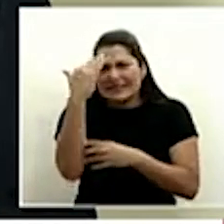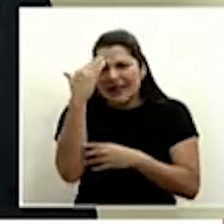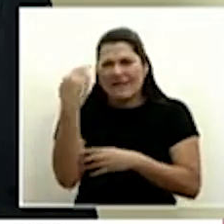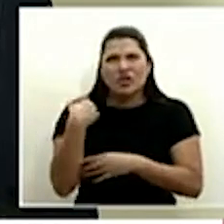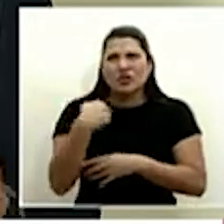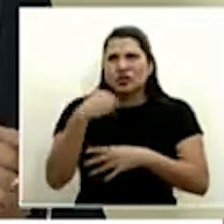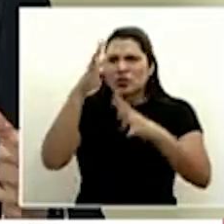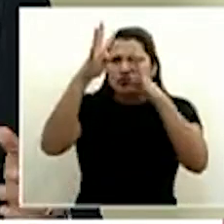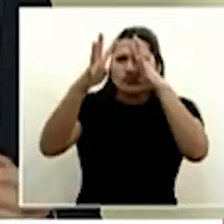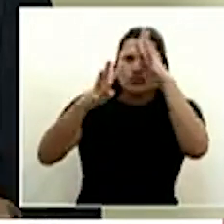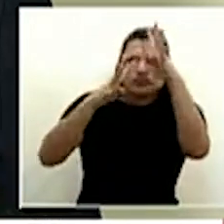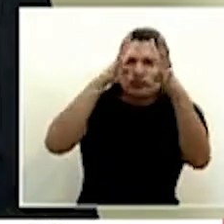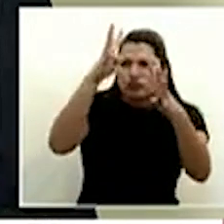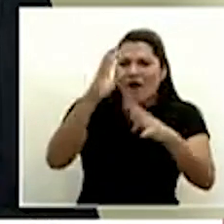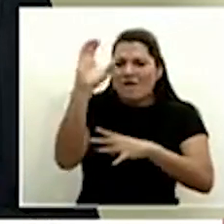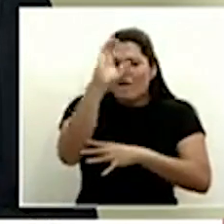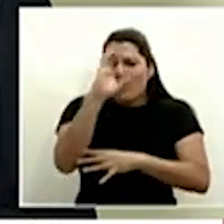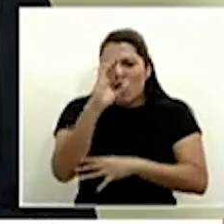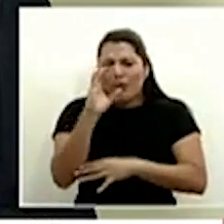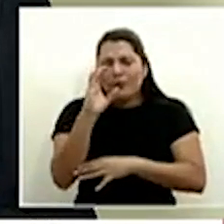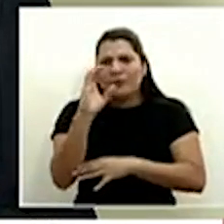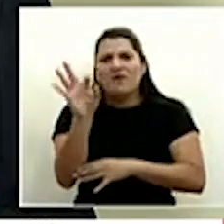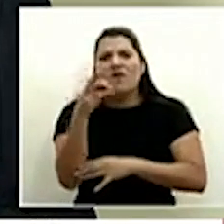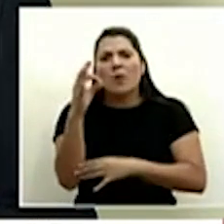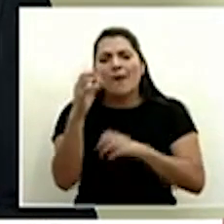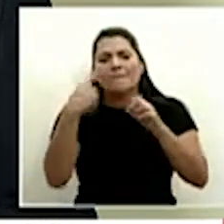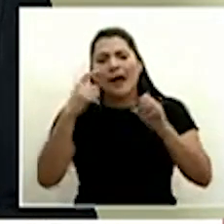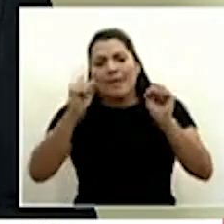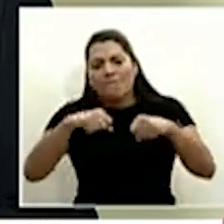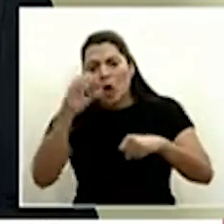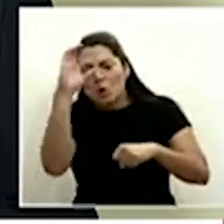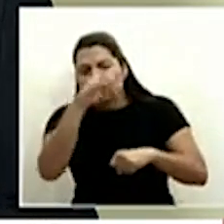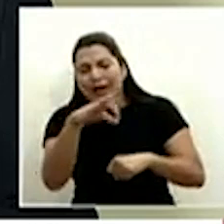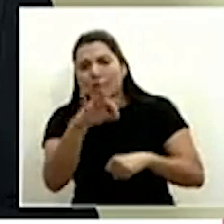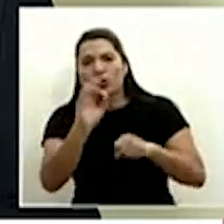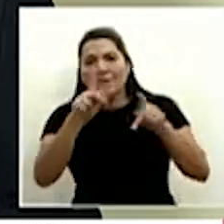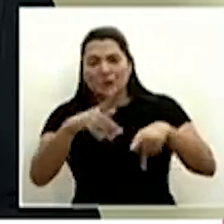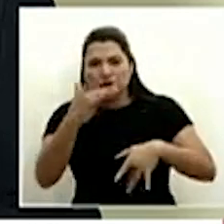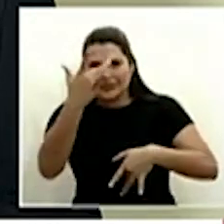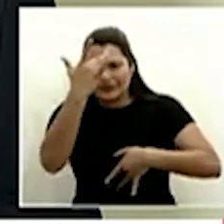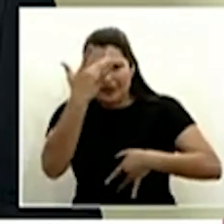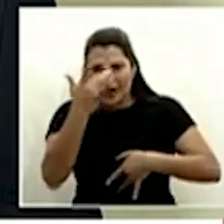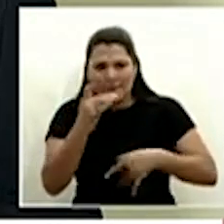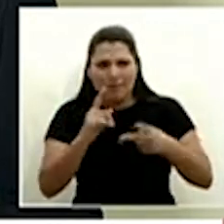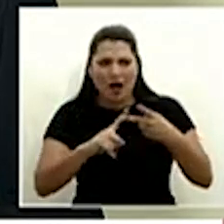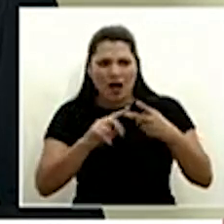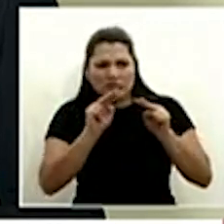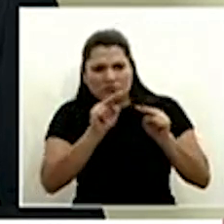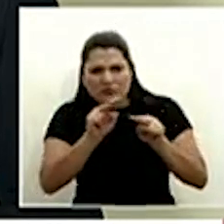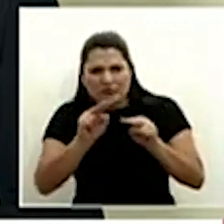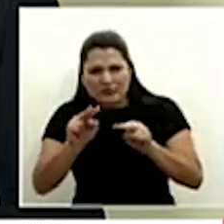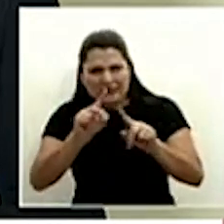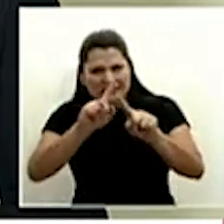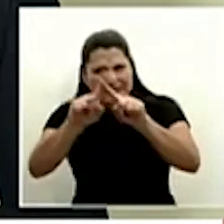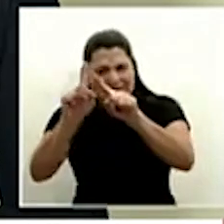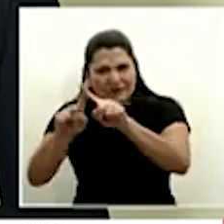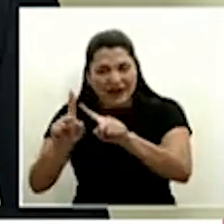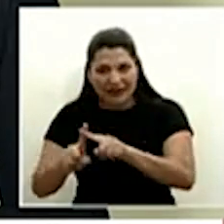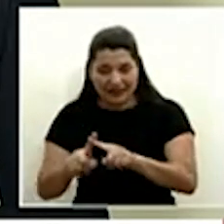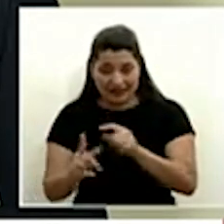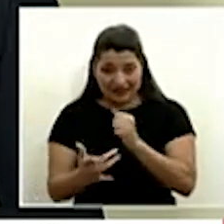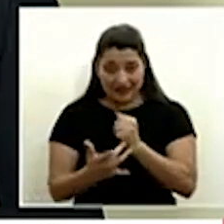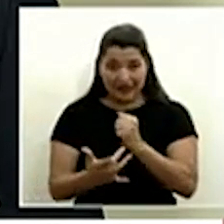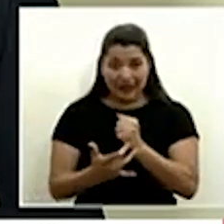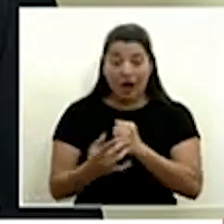casos de manejar en zonas de riesgo por ejemplo vigilancias ampliadas o sea sabemos que hay diferentes escenarios